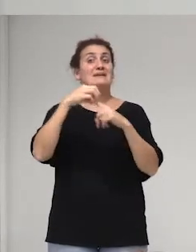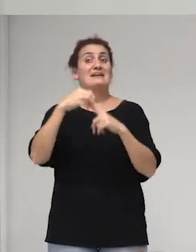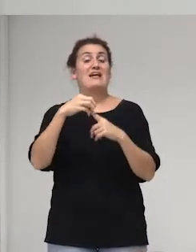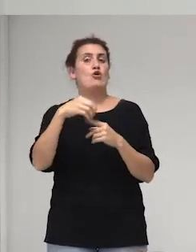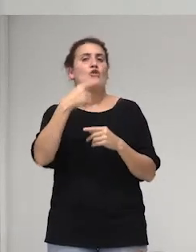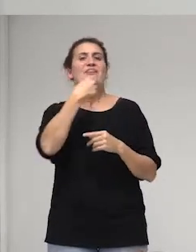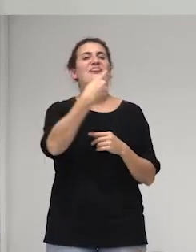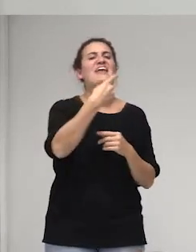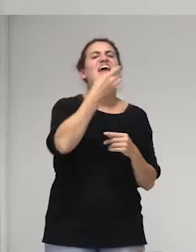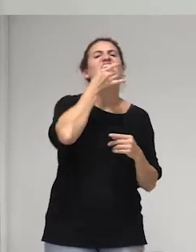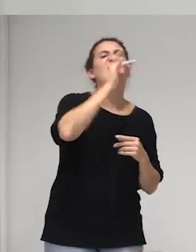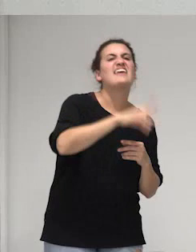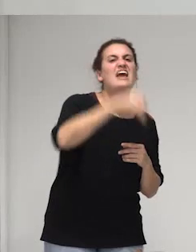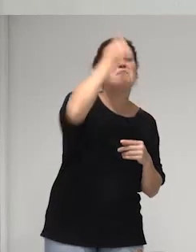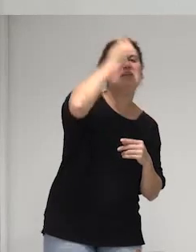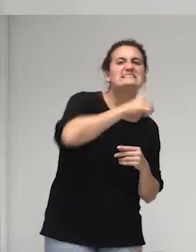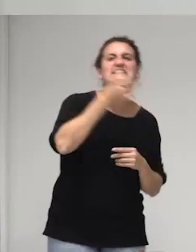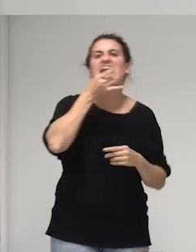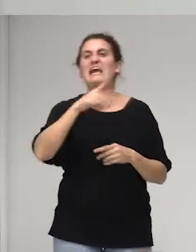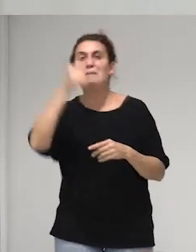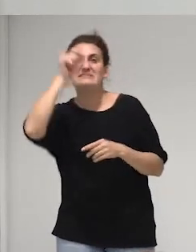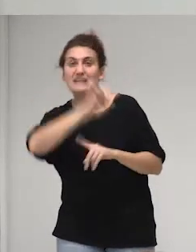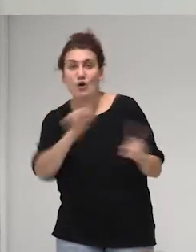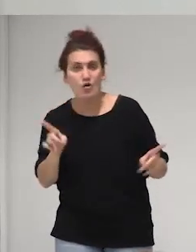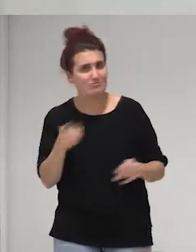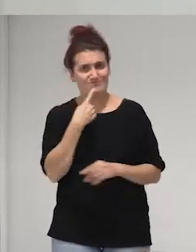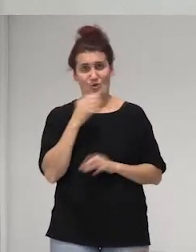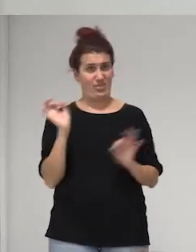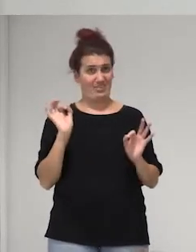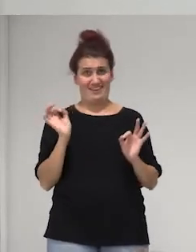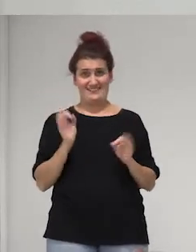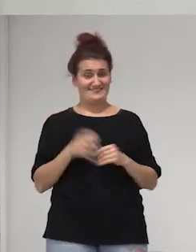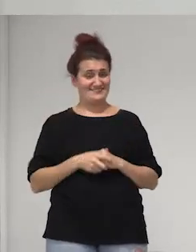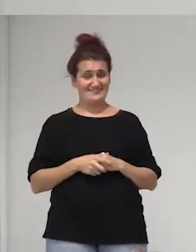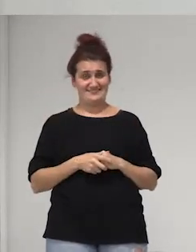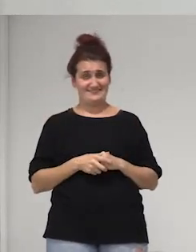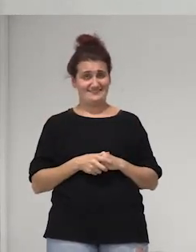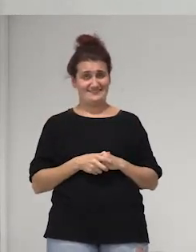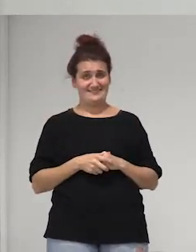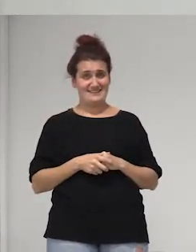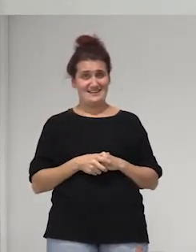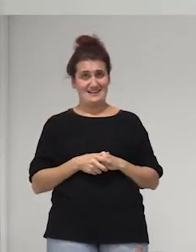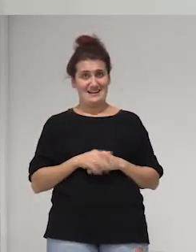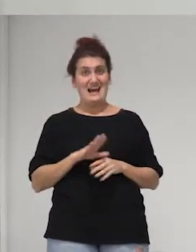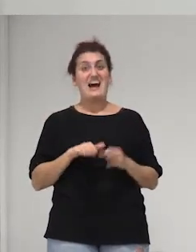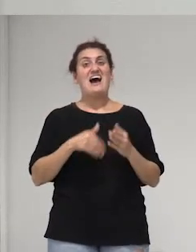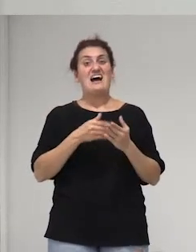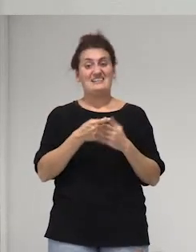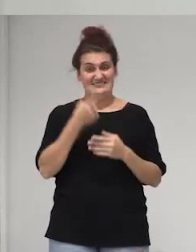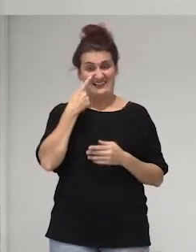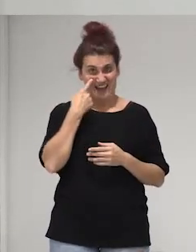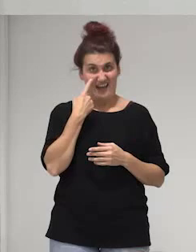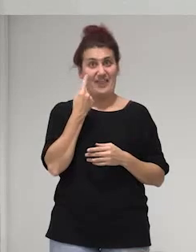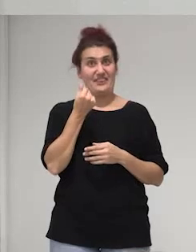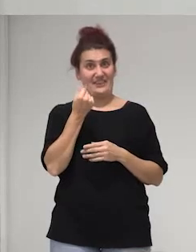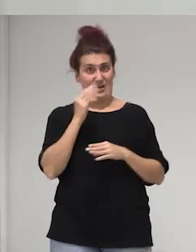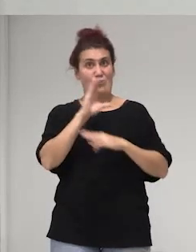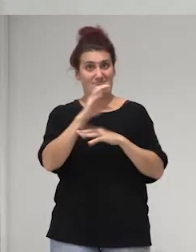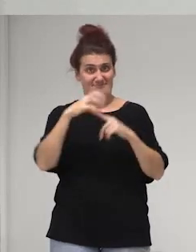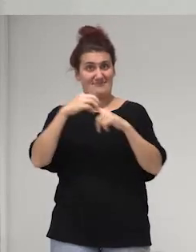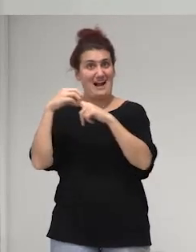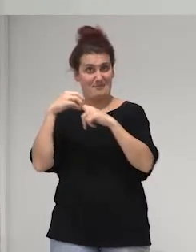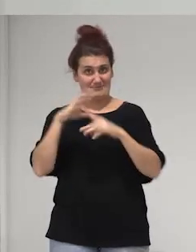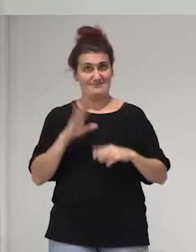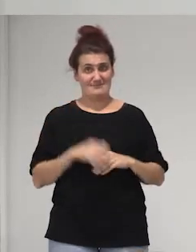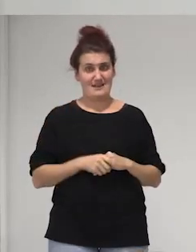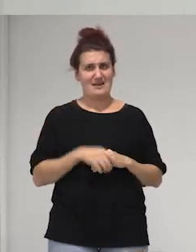diciendo quién es machista y quién no es machista y hasta le abonamos capital al patriarcado y no